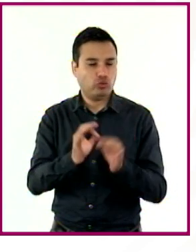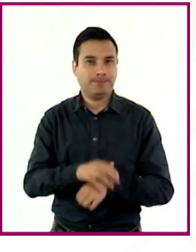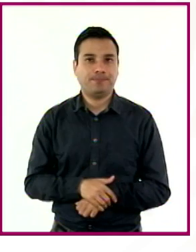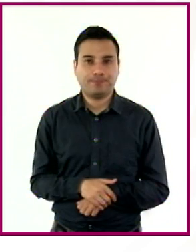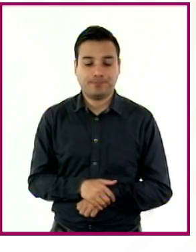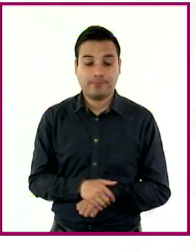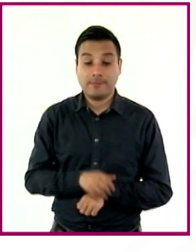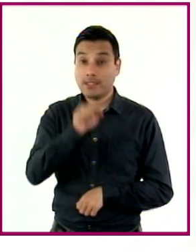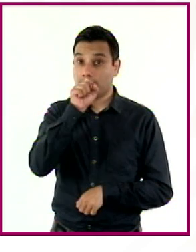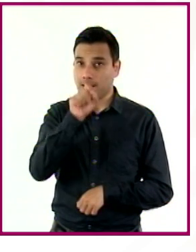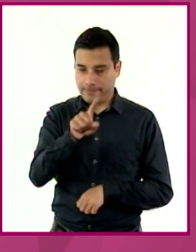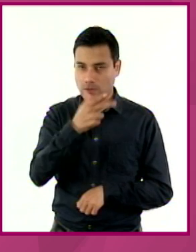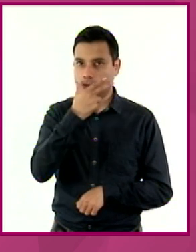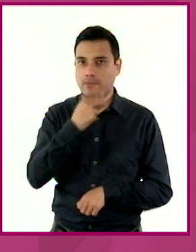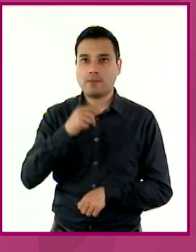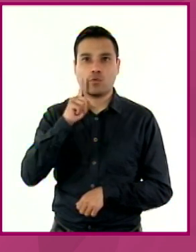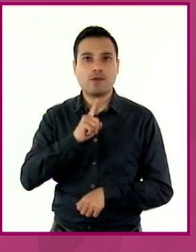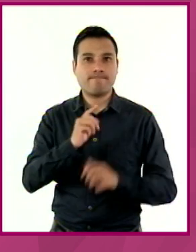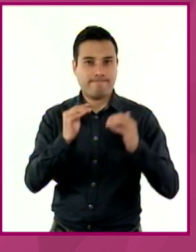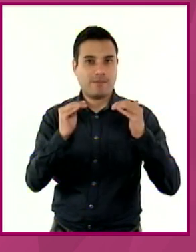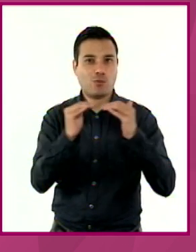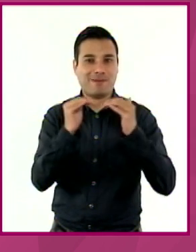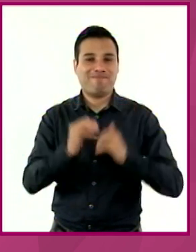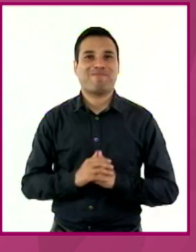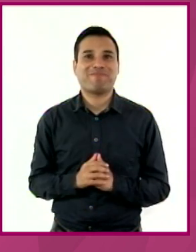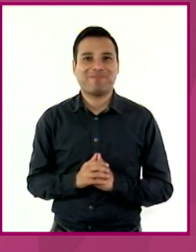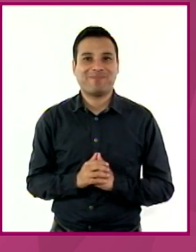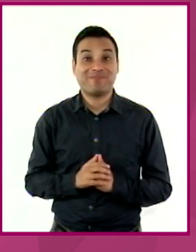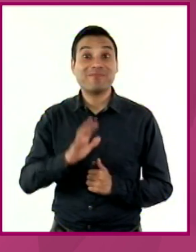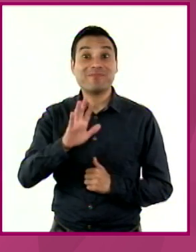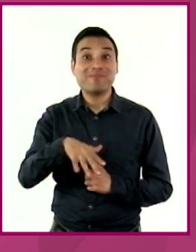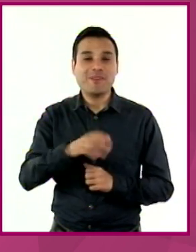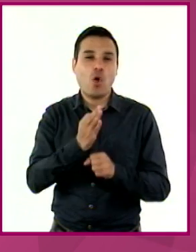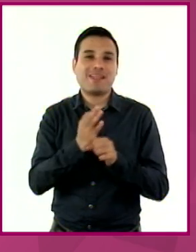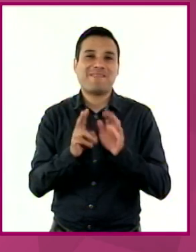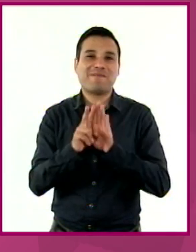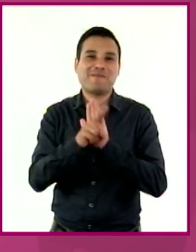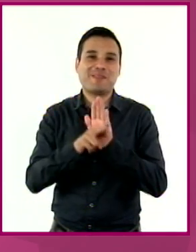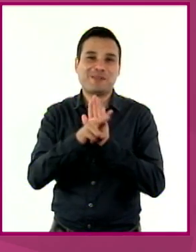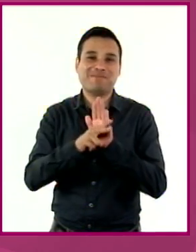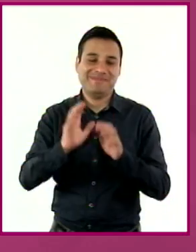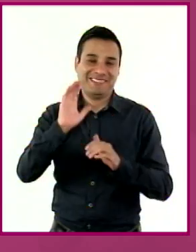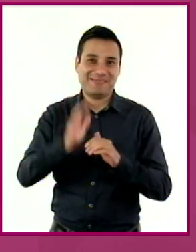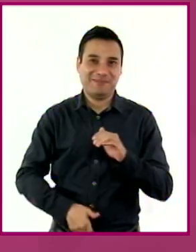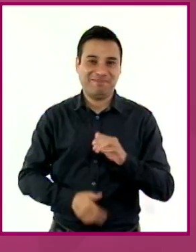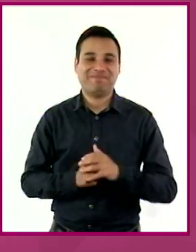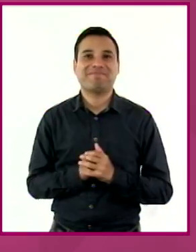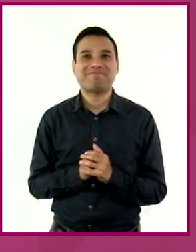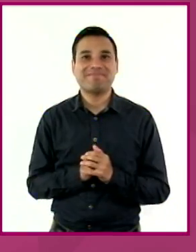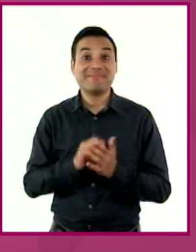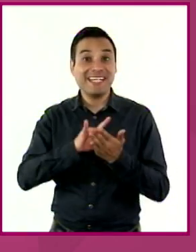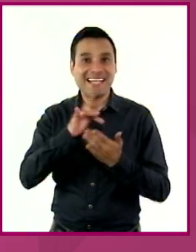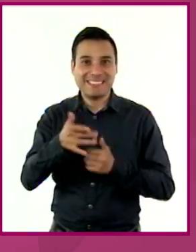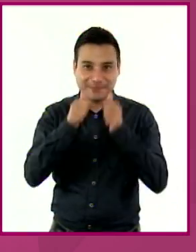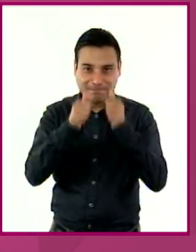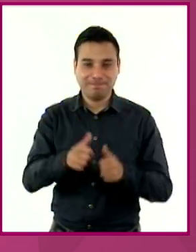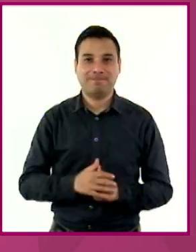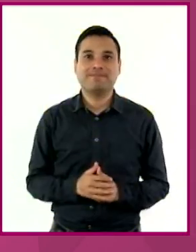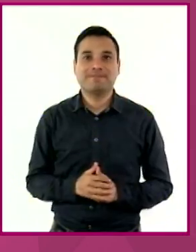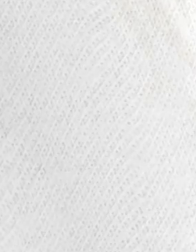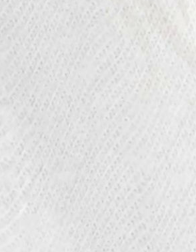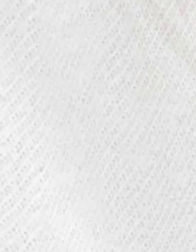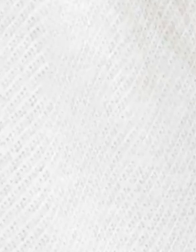la equidad de género. Maestras y maestros, hemos llegado al final de esta presentación. Gracias por su atención.